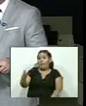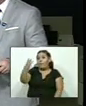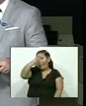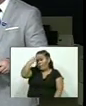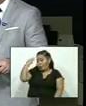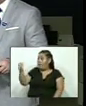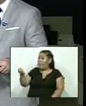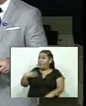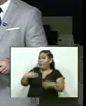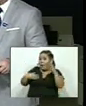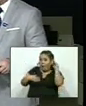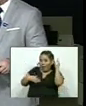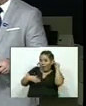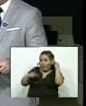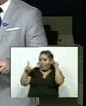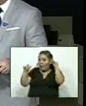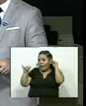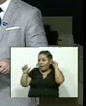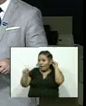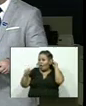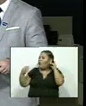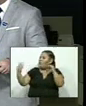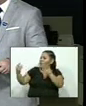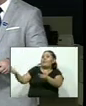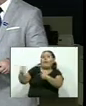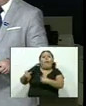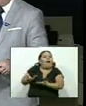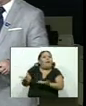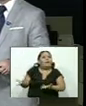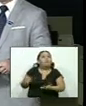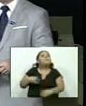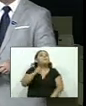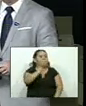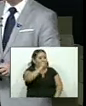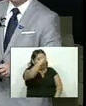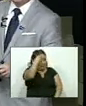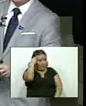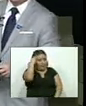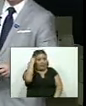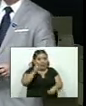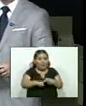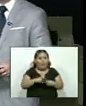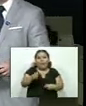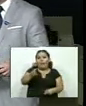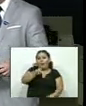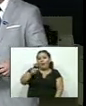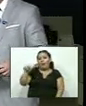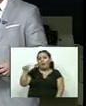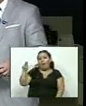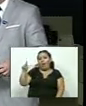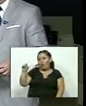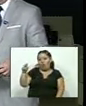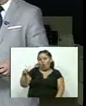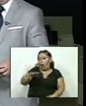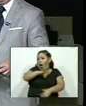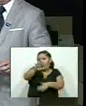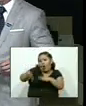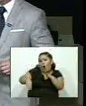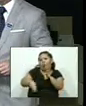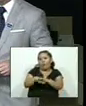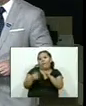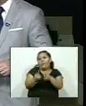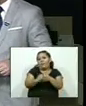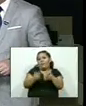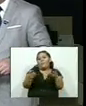dice nuestra productora Daisy Abarca que nos tiene que traer algo por supuesto Antonio a Rosita nuestra productora todo el equipo